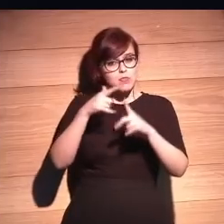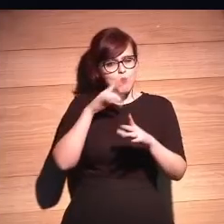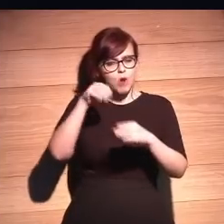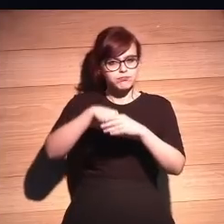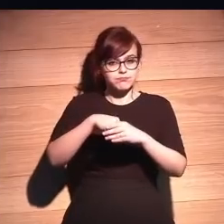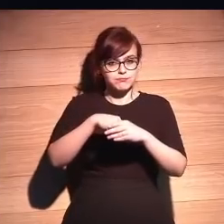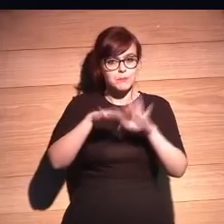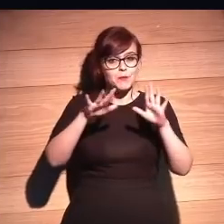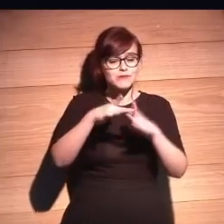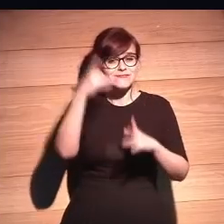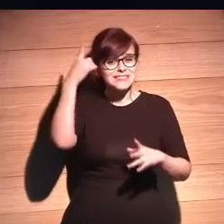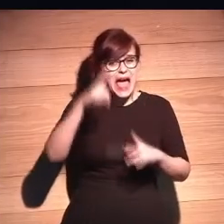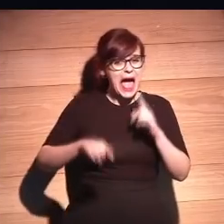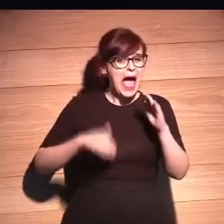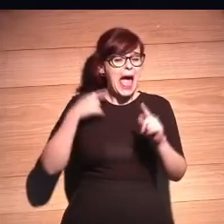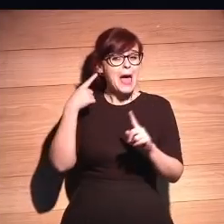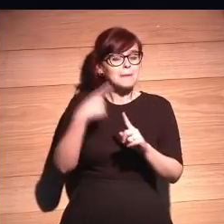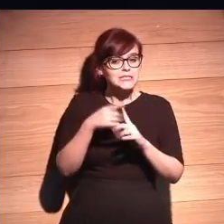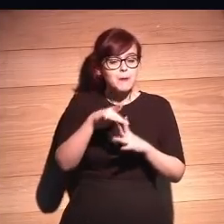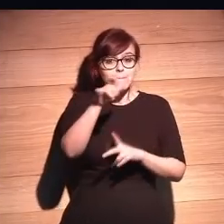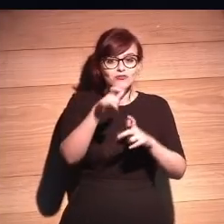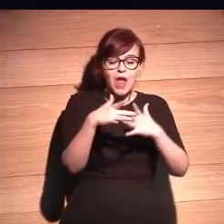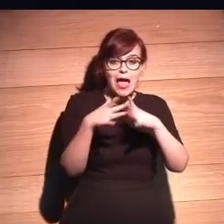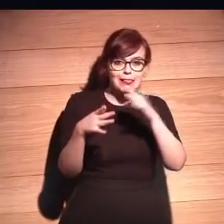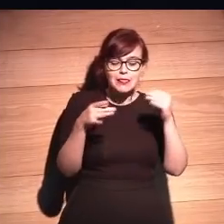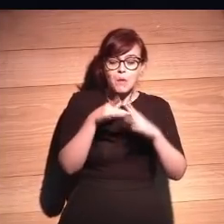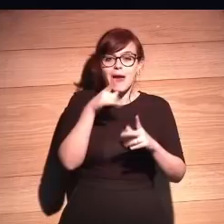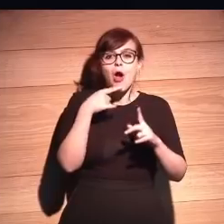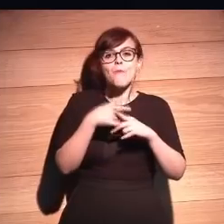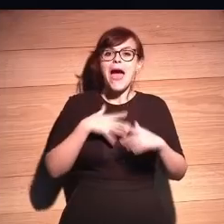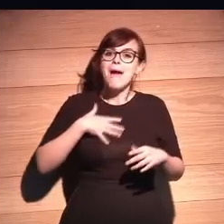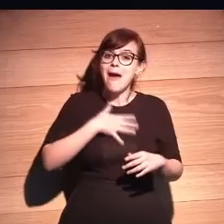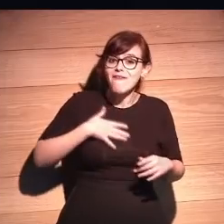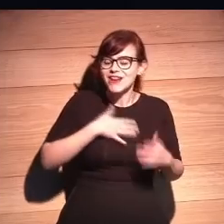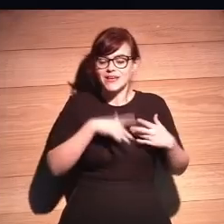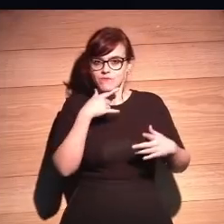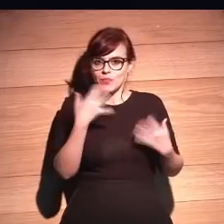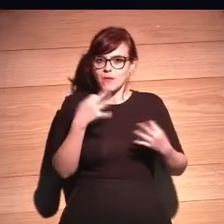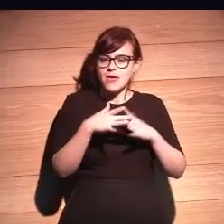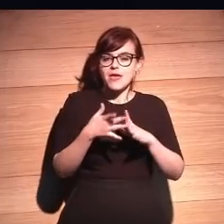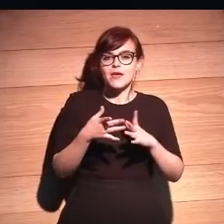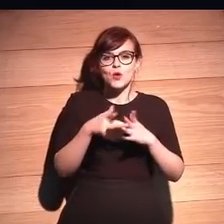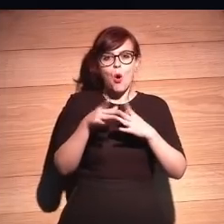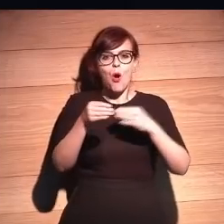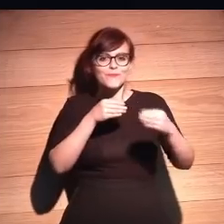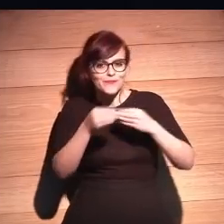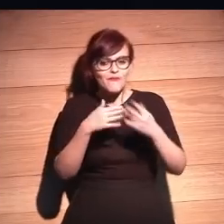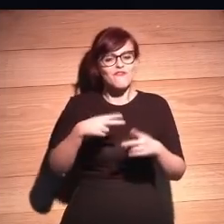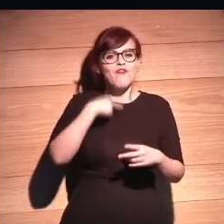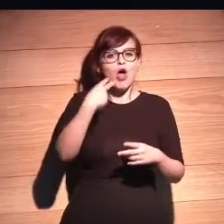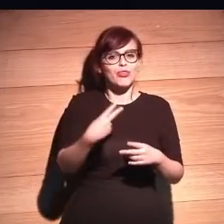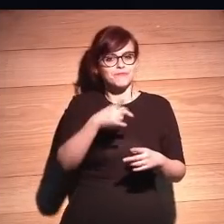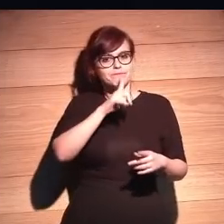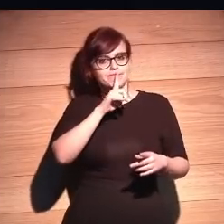metido, ¿no? Pero es que además, alguien ha entendido que para que sea amable, que sea creíble, hay que añadirle inflexión a la voz,